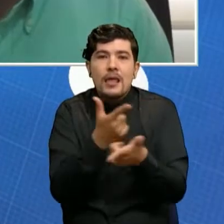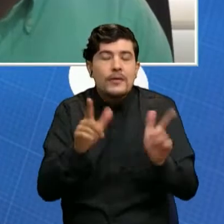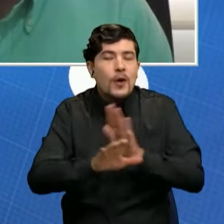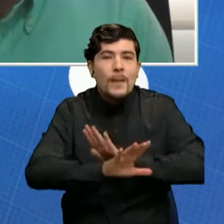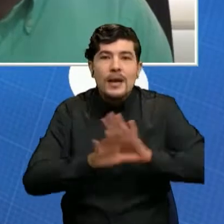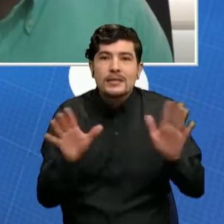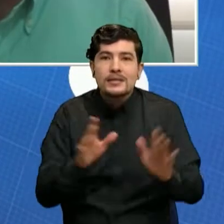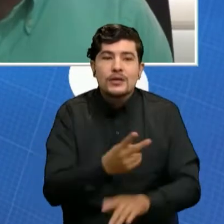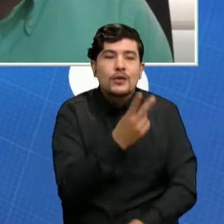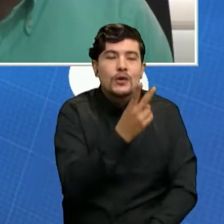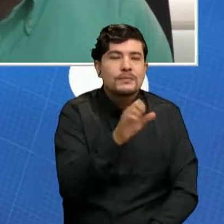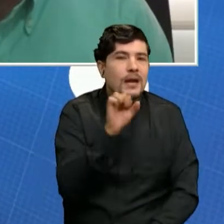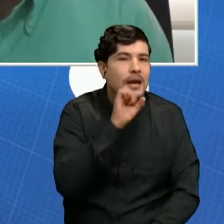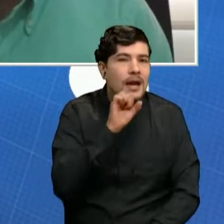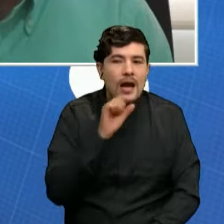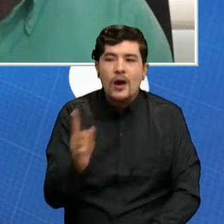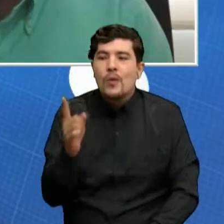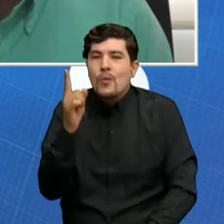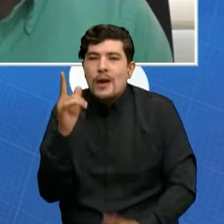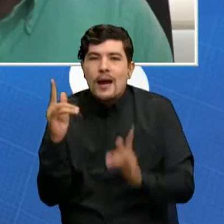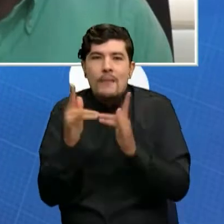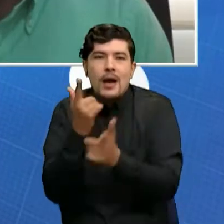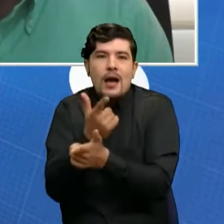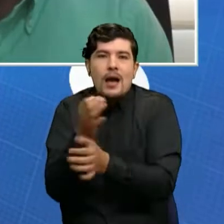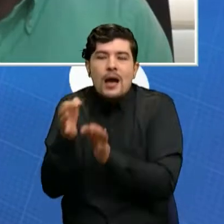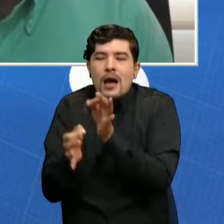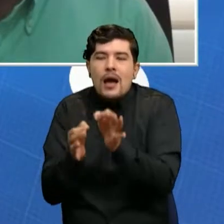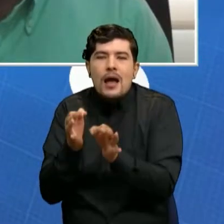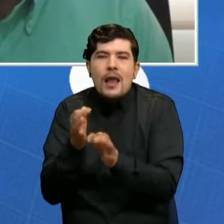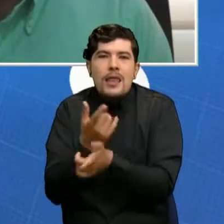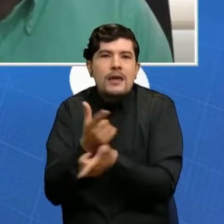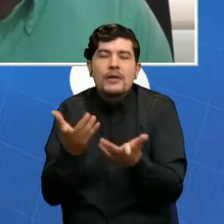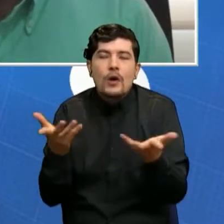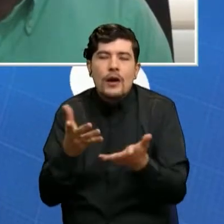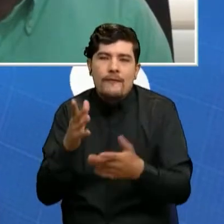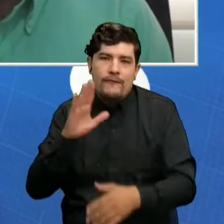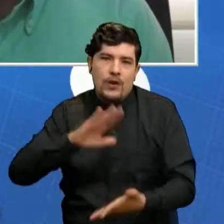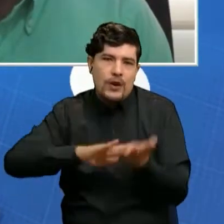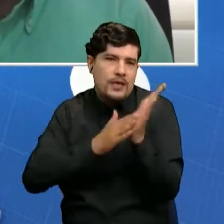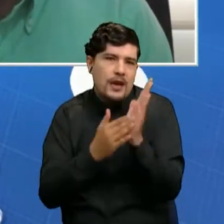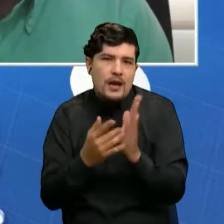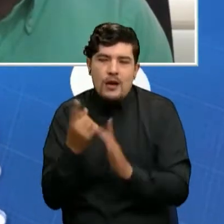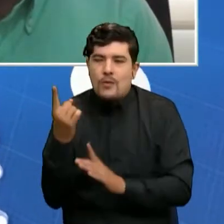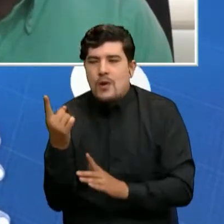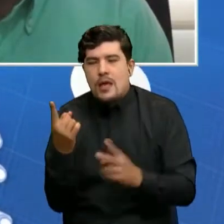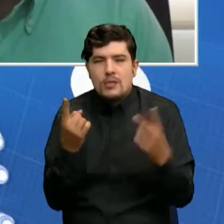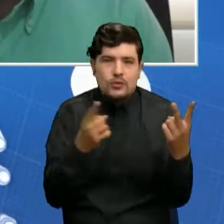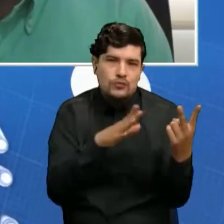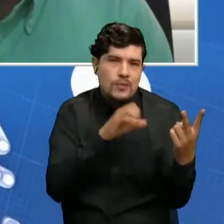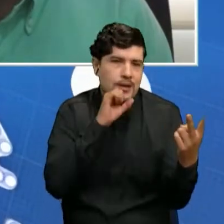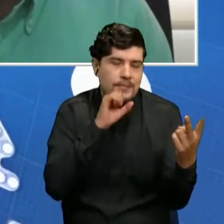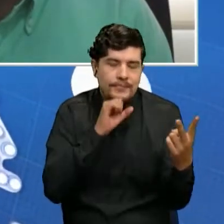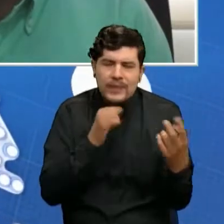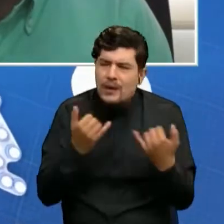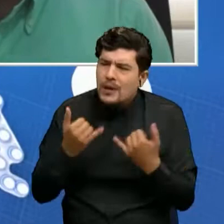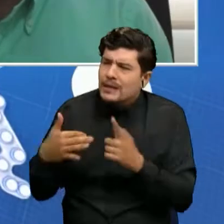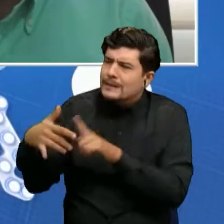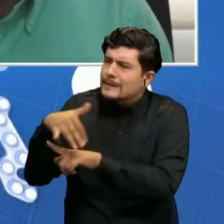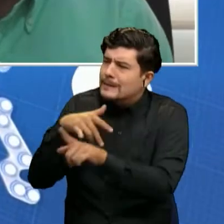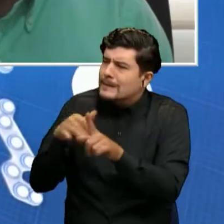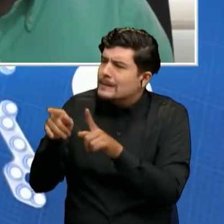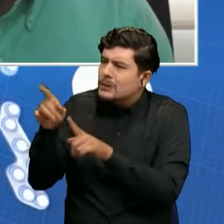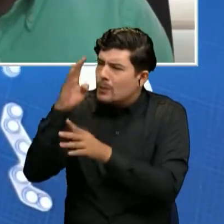Bermeja y una en Florida Blanca. No hay Camasuzzi en Bucaramanga. Ante este panorama, ¿qué le podemos decir a los santandereanos?